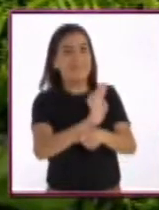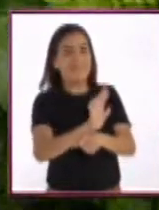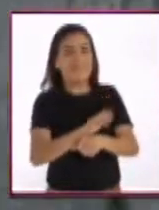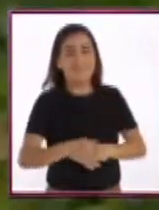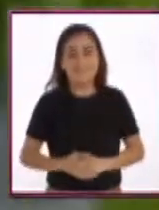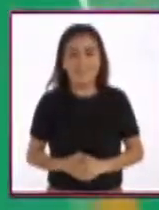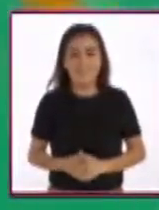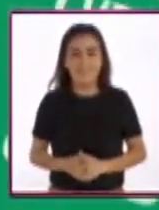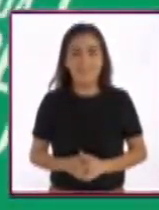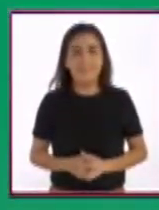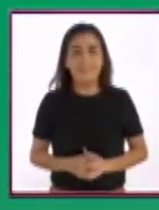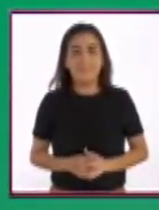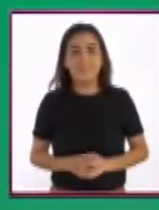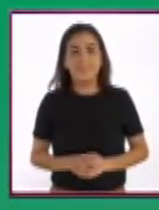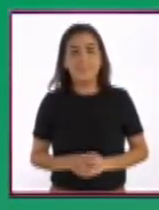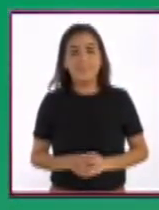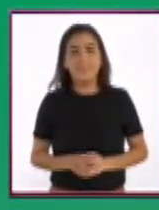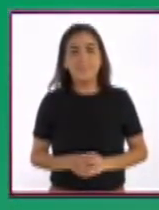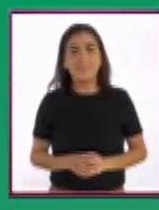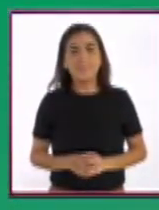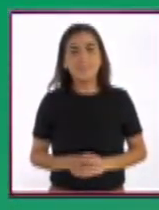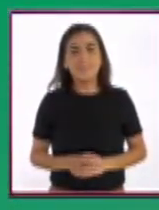sustentable. Vamos a conocerlos.